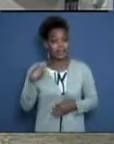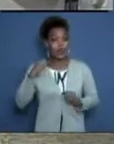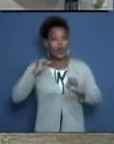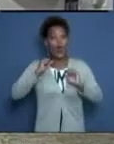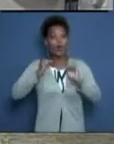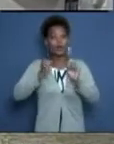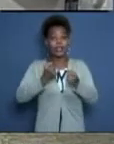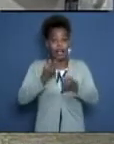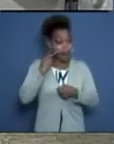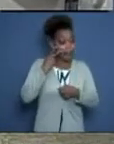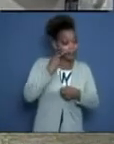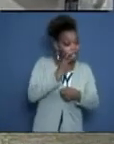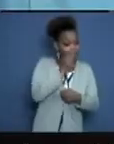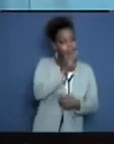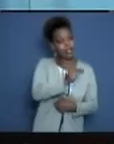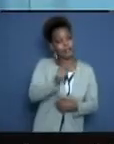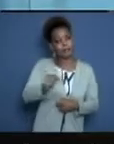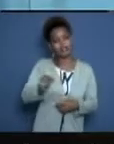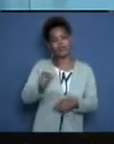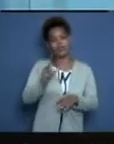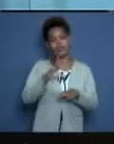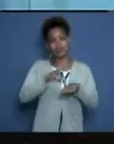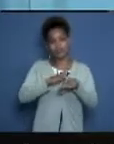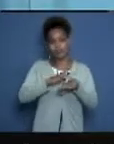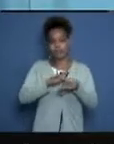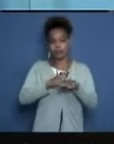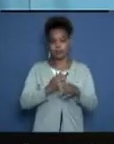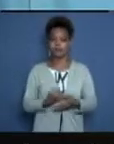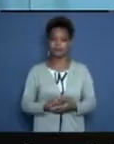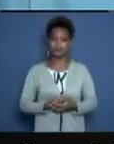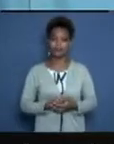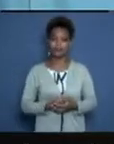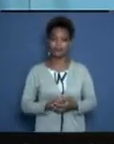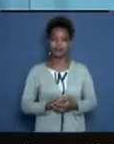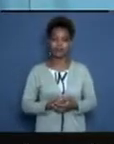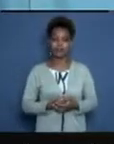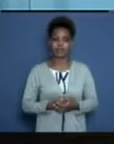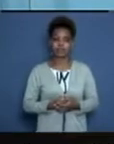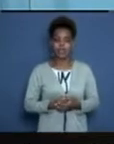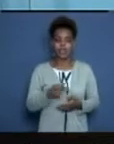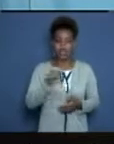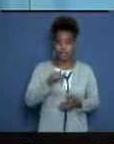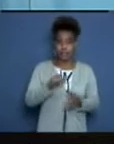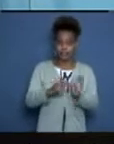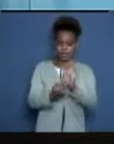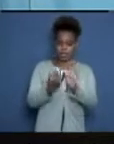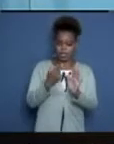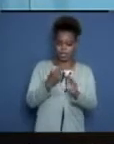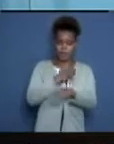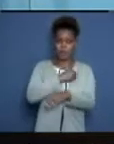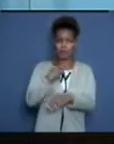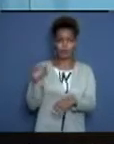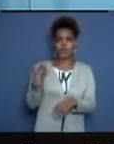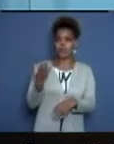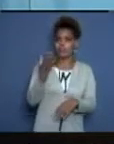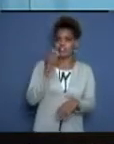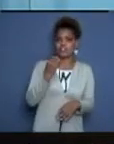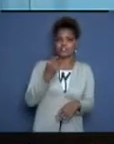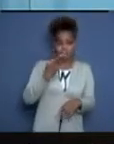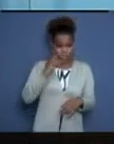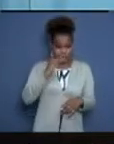es personal el médico. Sí, pero no tenemos todos los medios de protección. Estoy hablando de caretas, estoy hablando de guantes, de